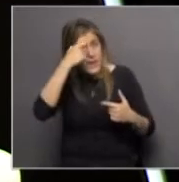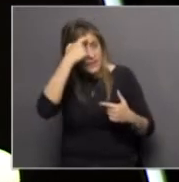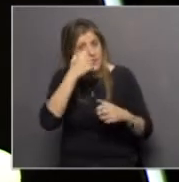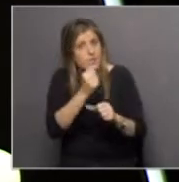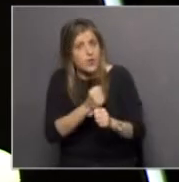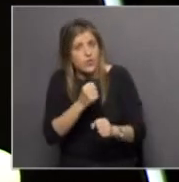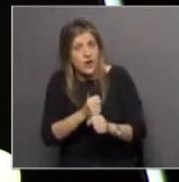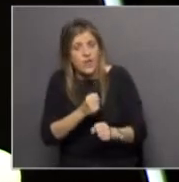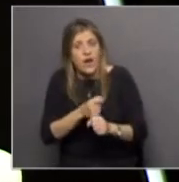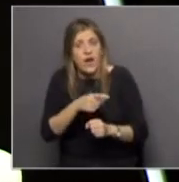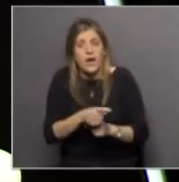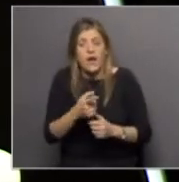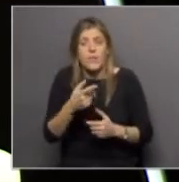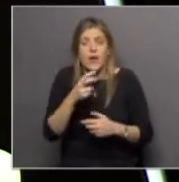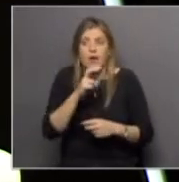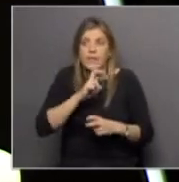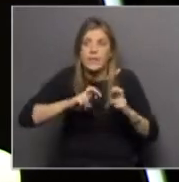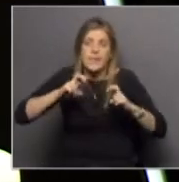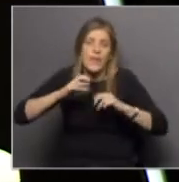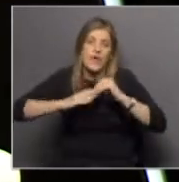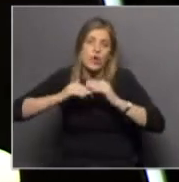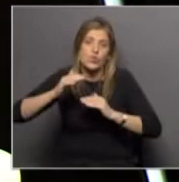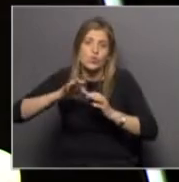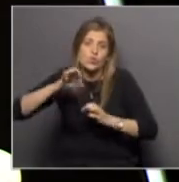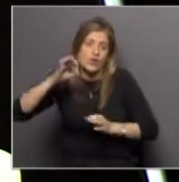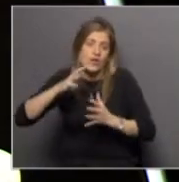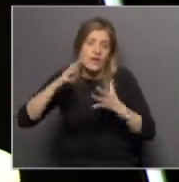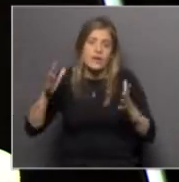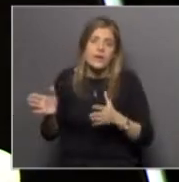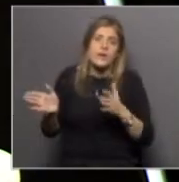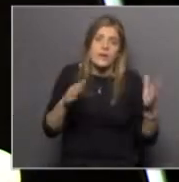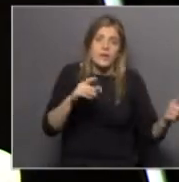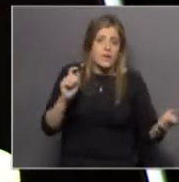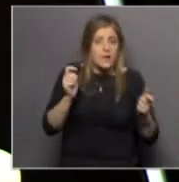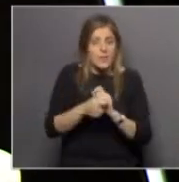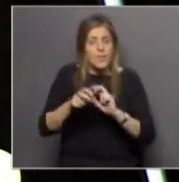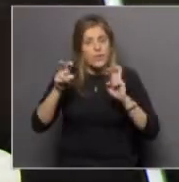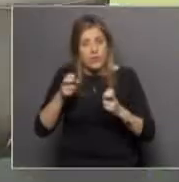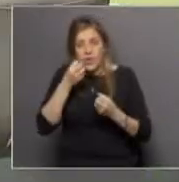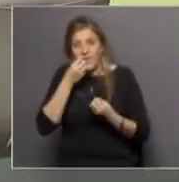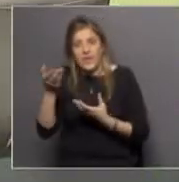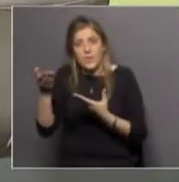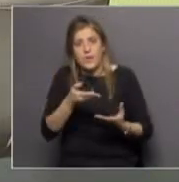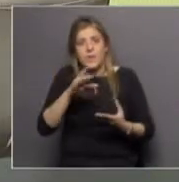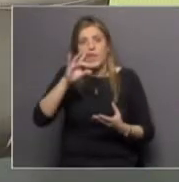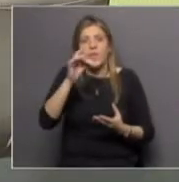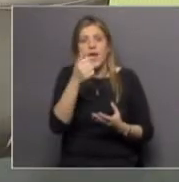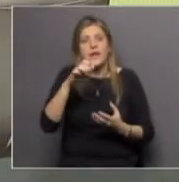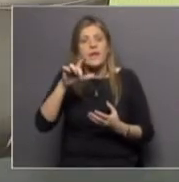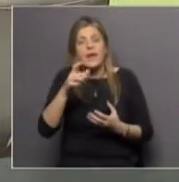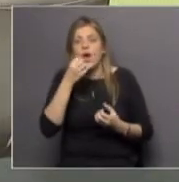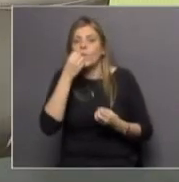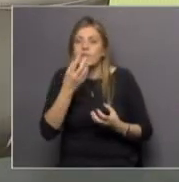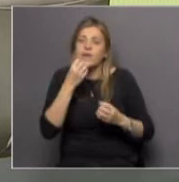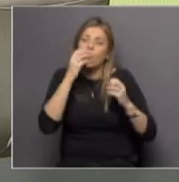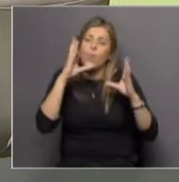para prácticamente todo lo que son construcciones de gran porte pero bueno cambiamos totalmente de tema y le damos la bienvenida a Daniela Hiltzfeld Daniela ¿cómo